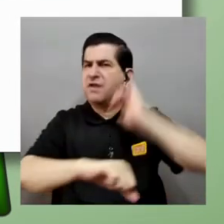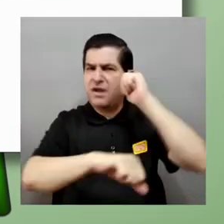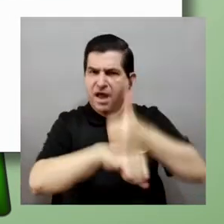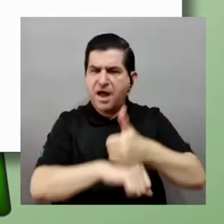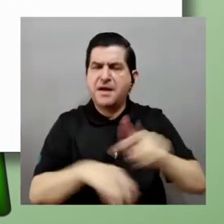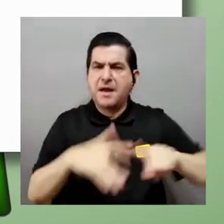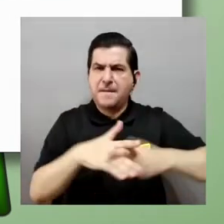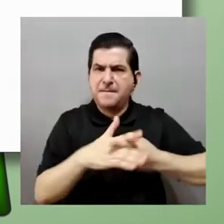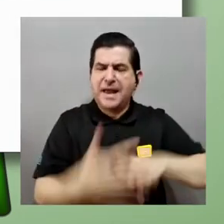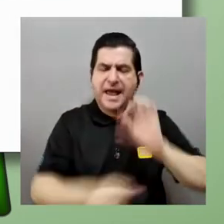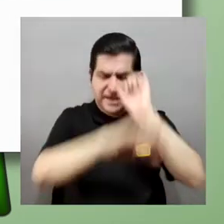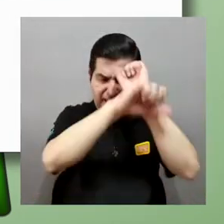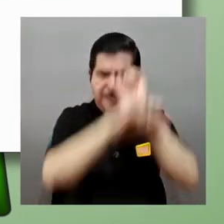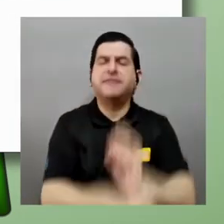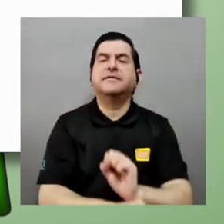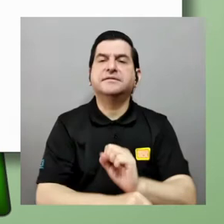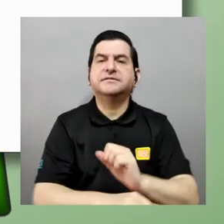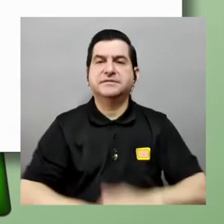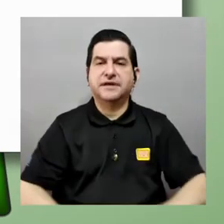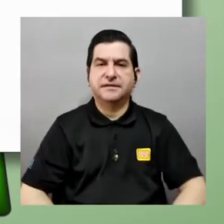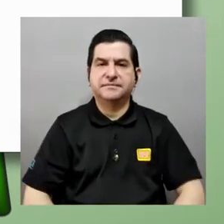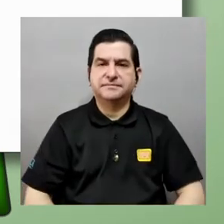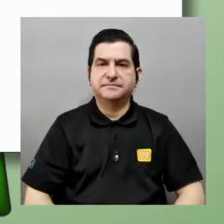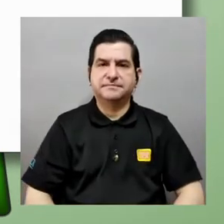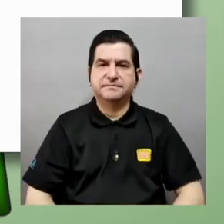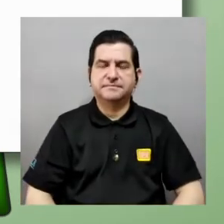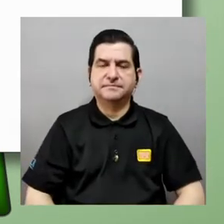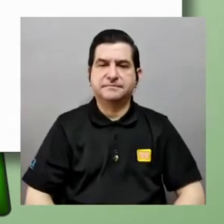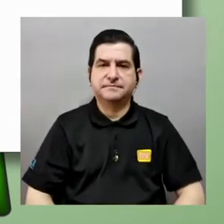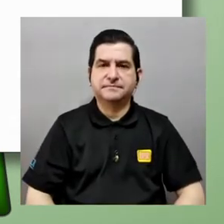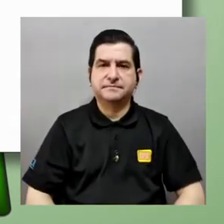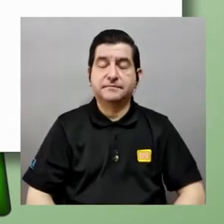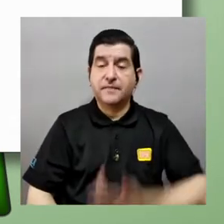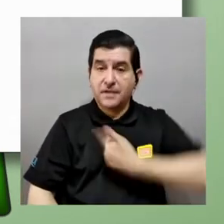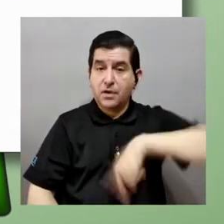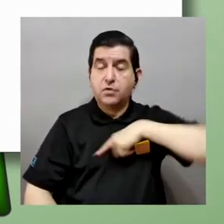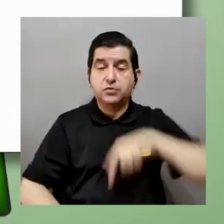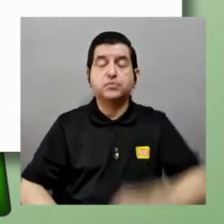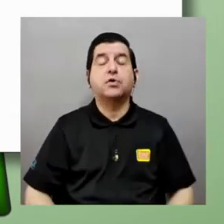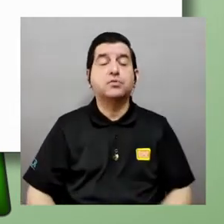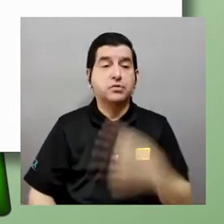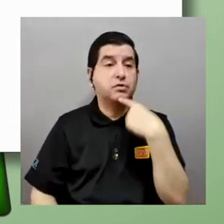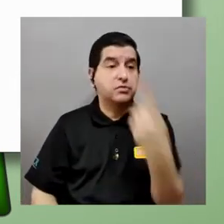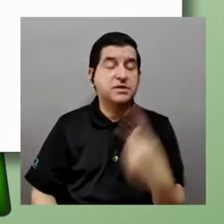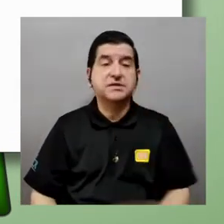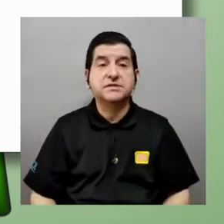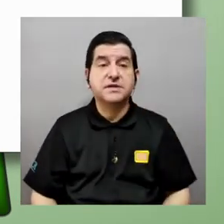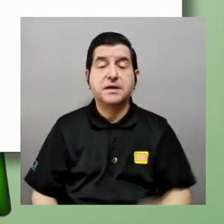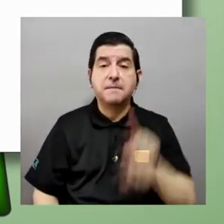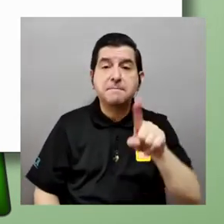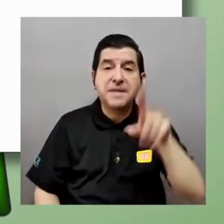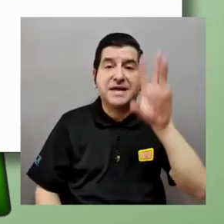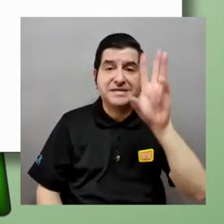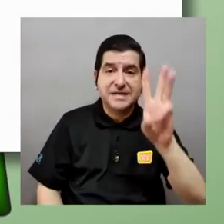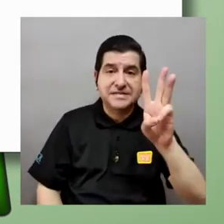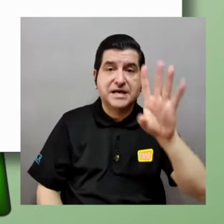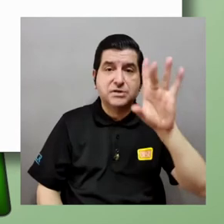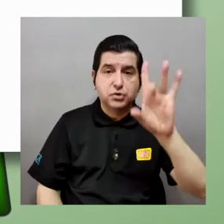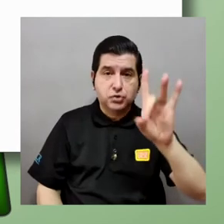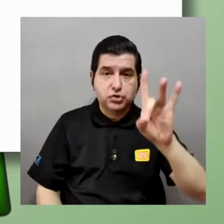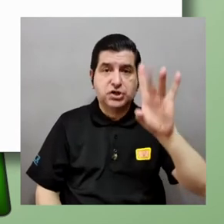¿Verdad? y definir lo que es la mecánica clásica este contar ¿Verdad? que es un descubrimiento del año